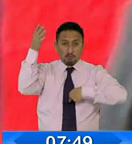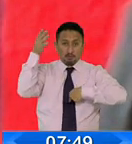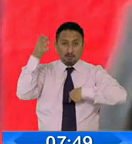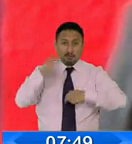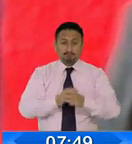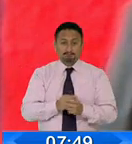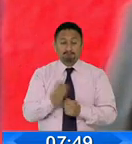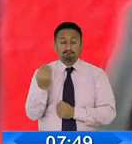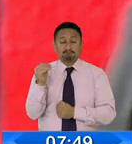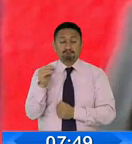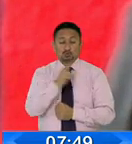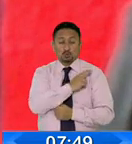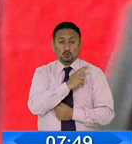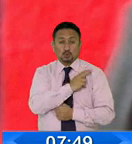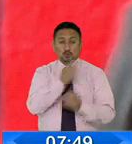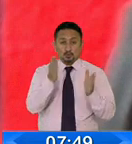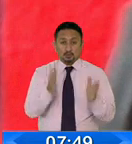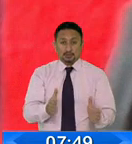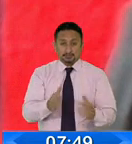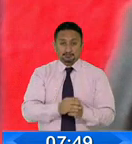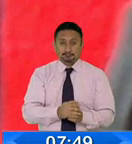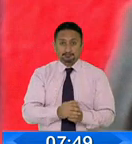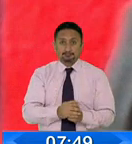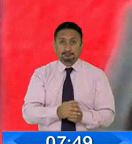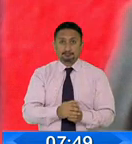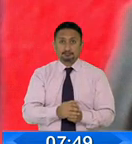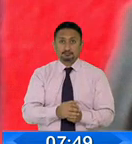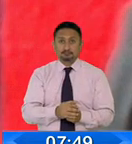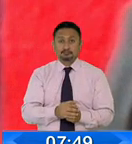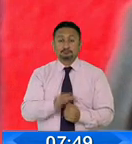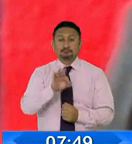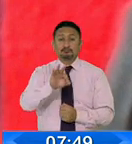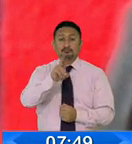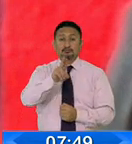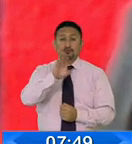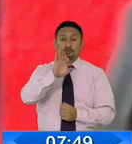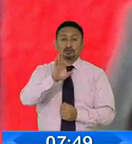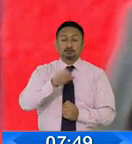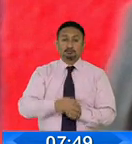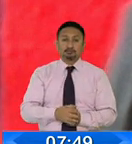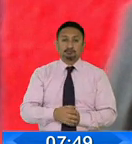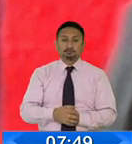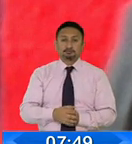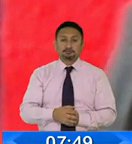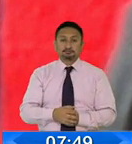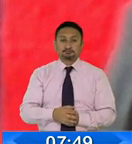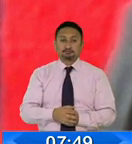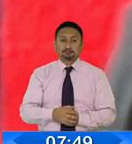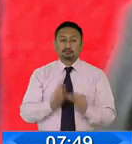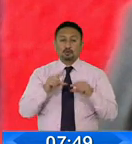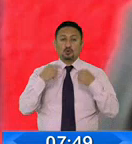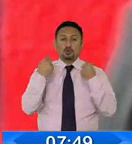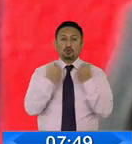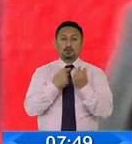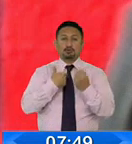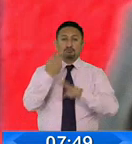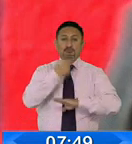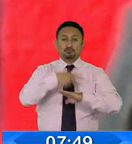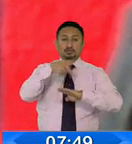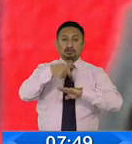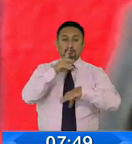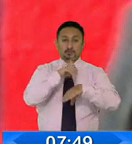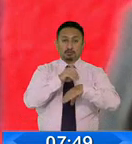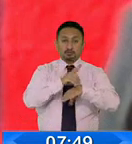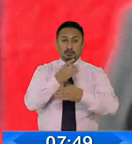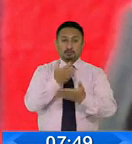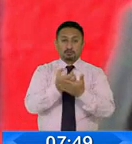los jóvenes universitarios, el Frente Unitario de los Trabajadores, muchos gremios de profesionales, de médicos, de